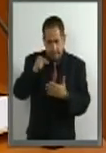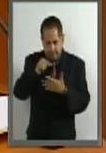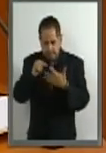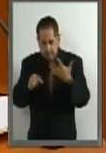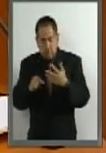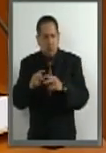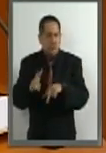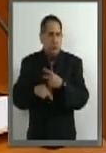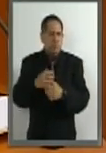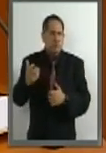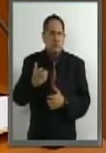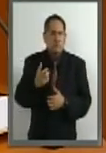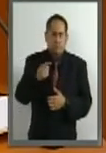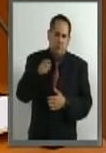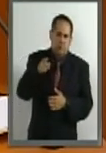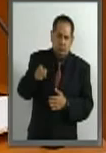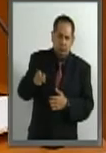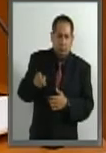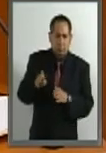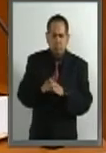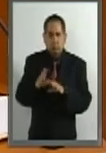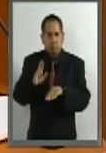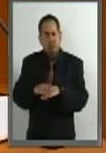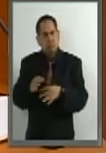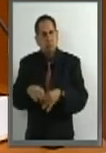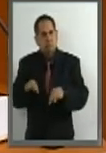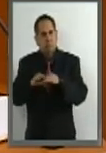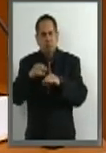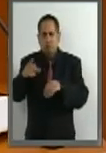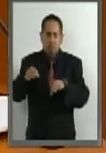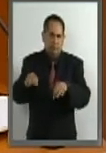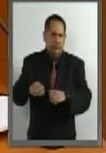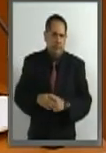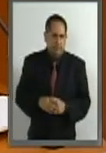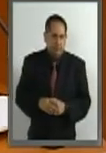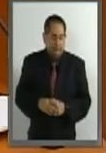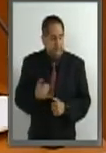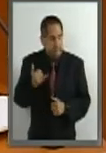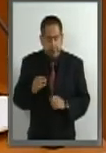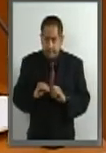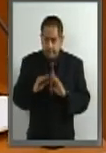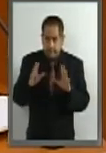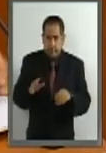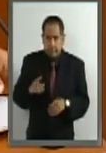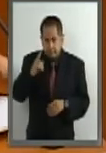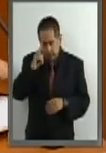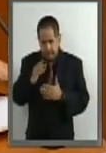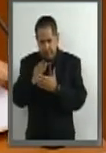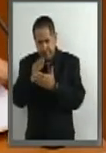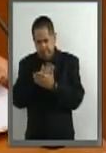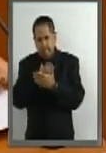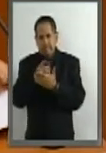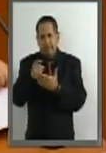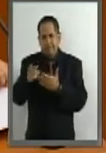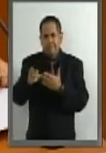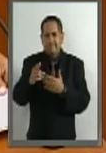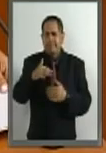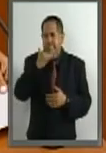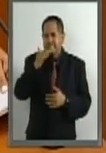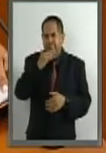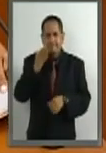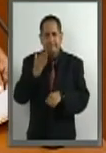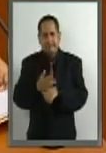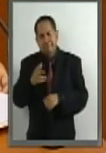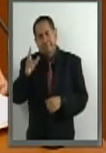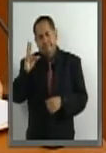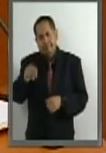realizar de manera eficaz su función. Y, por supuesto, evitar espacios de impunidad, al